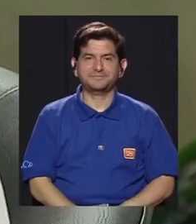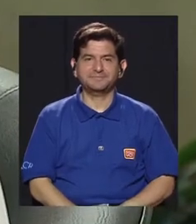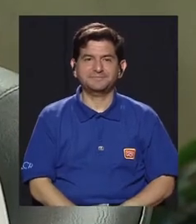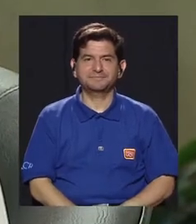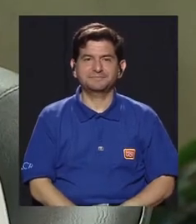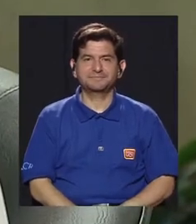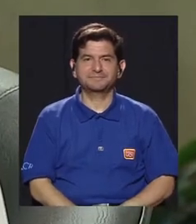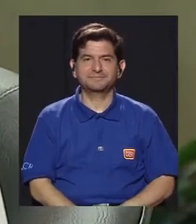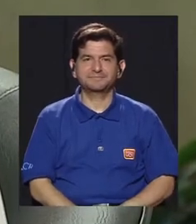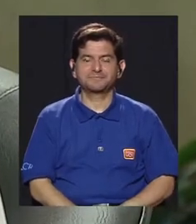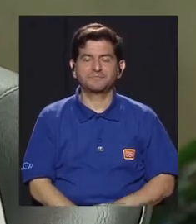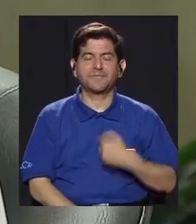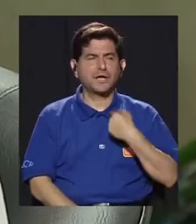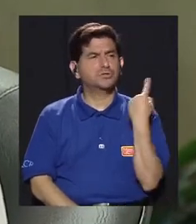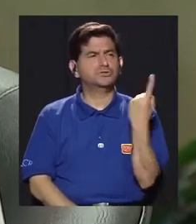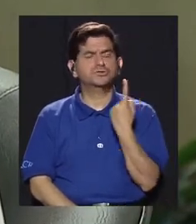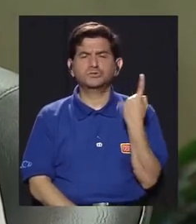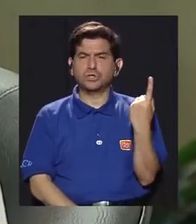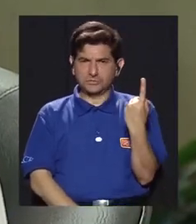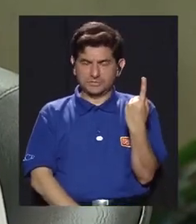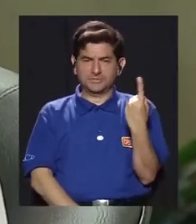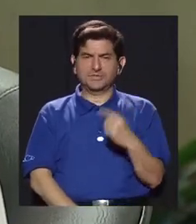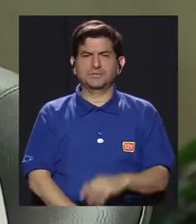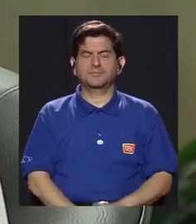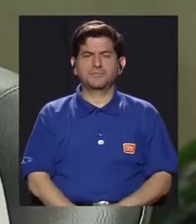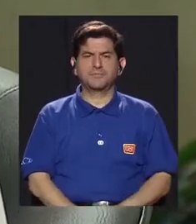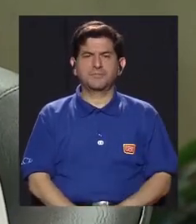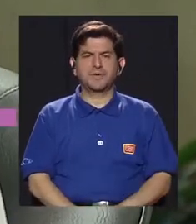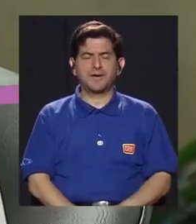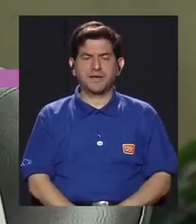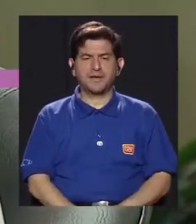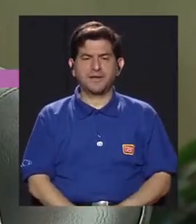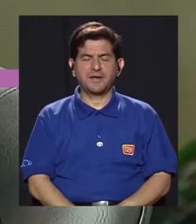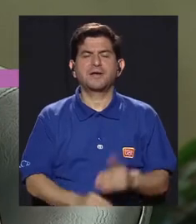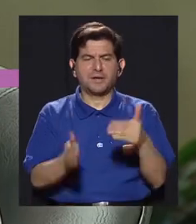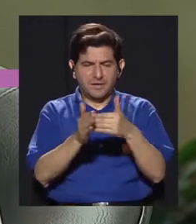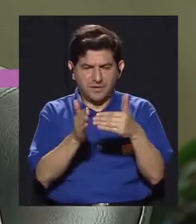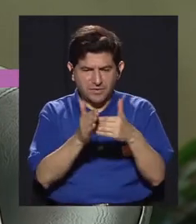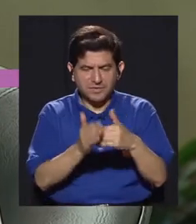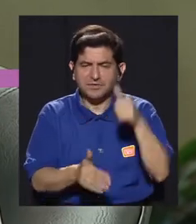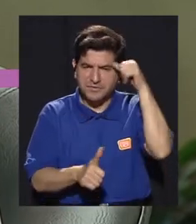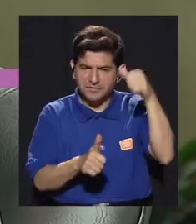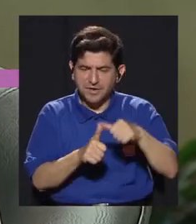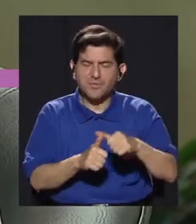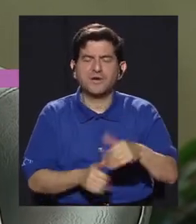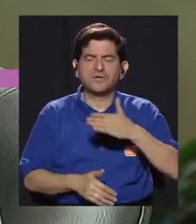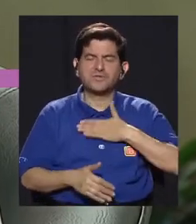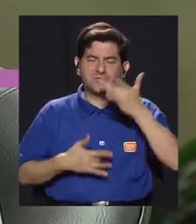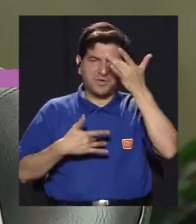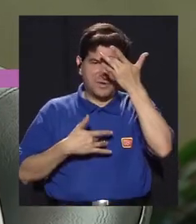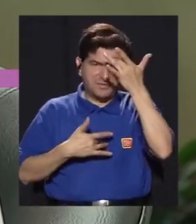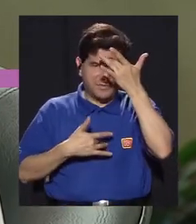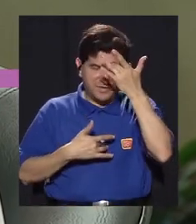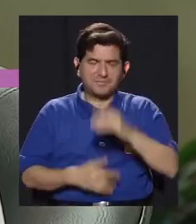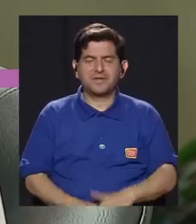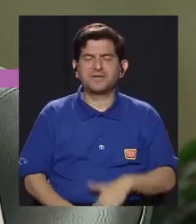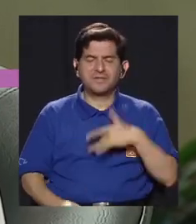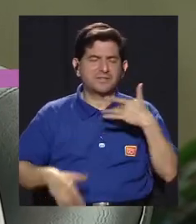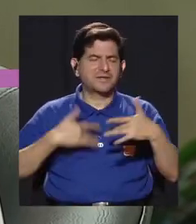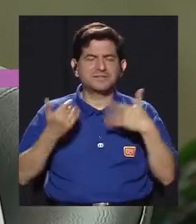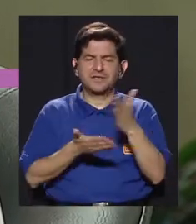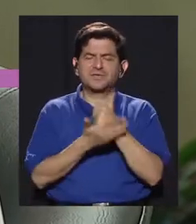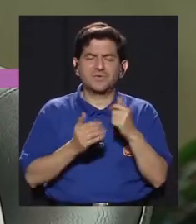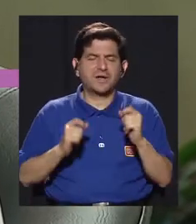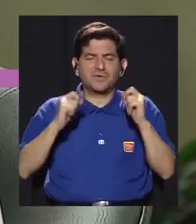yo siempre que retomo mi enfermedad siempre siento algo increíble por